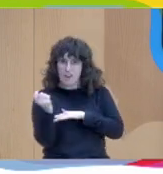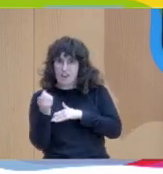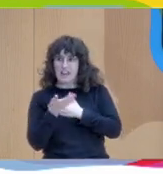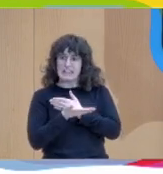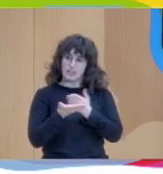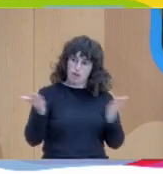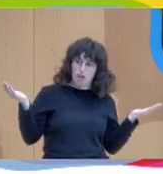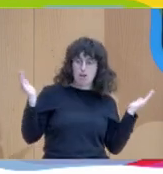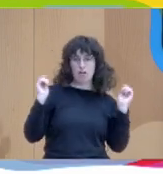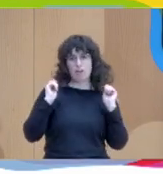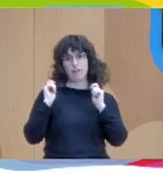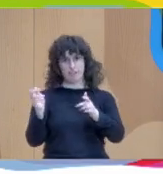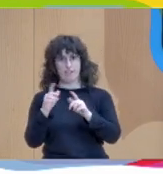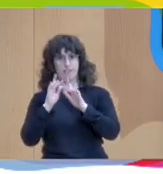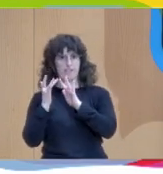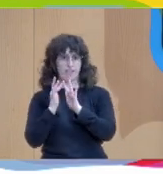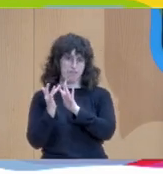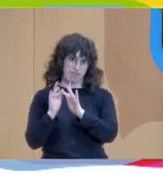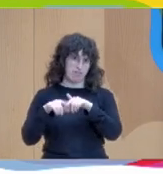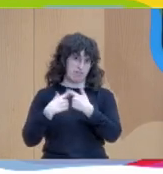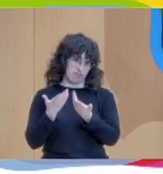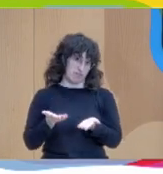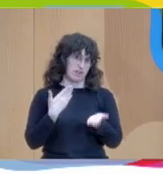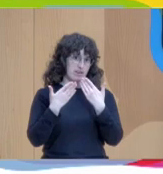con las familias y creo que con el enfoque dialógico se puede conseguir